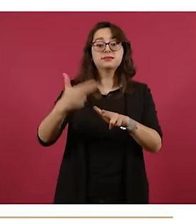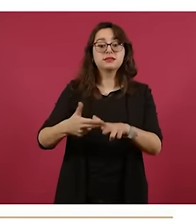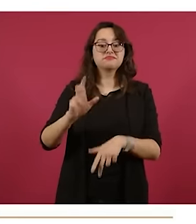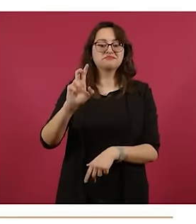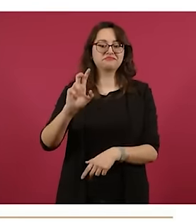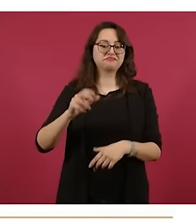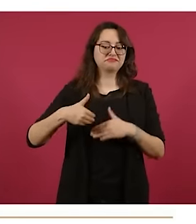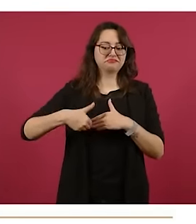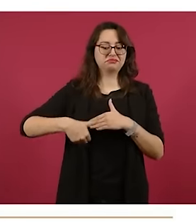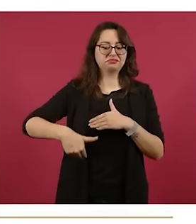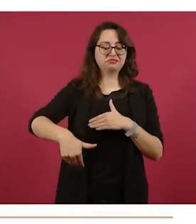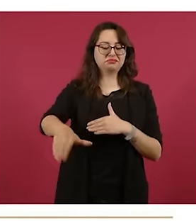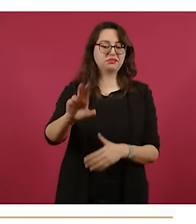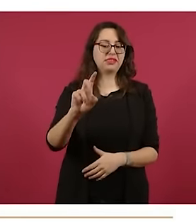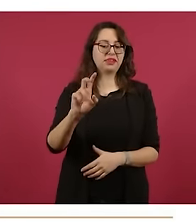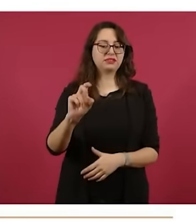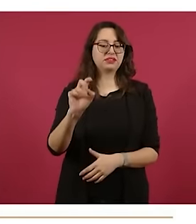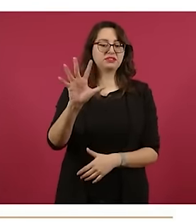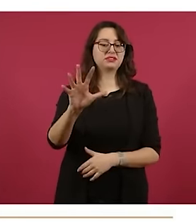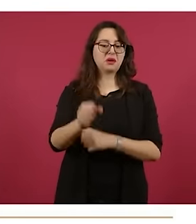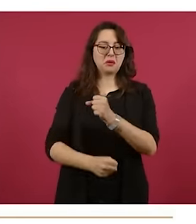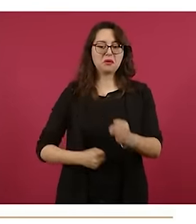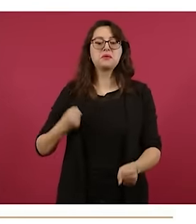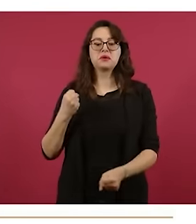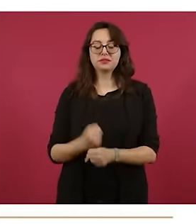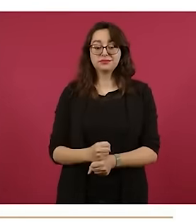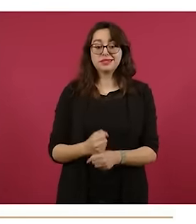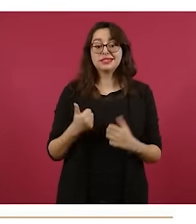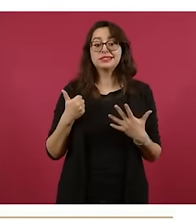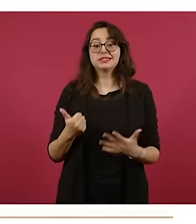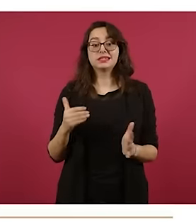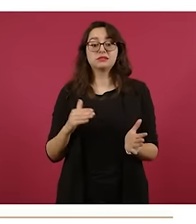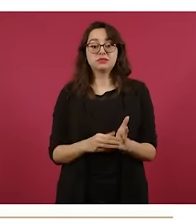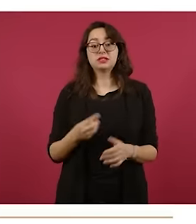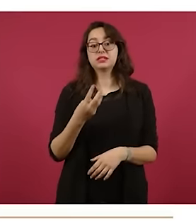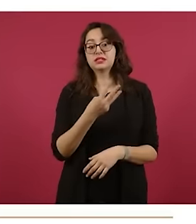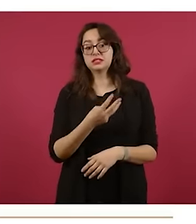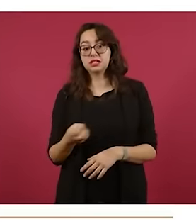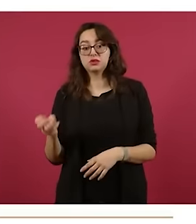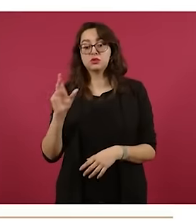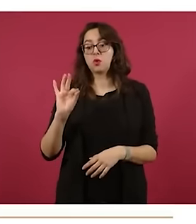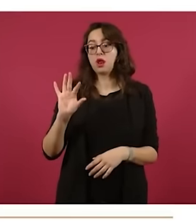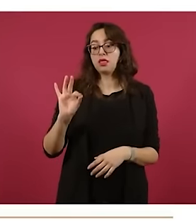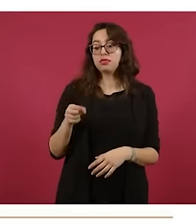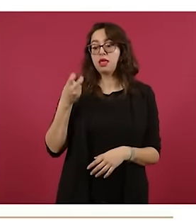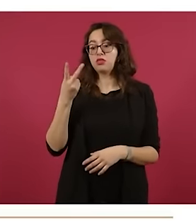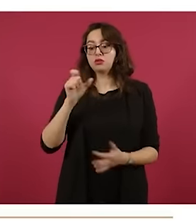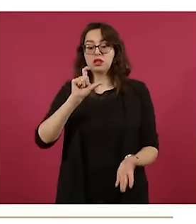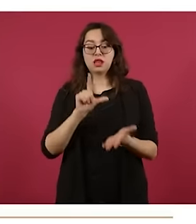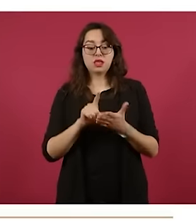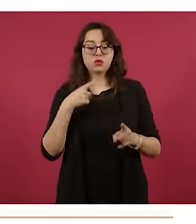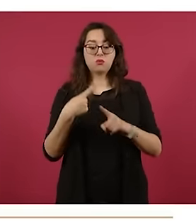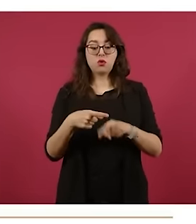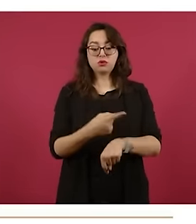infraestructura está construida para abastecer seis mil trescientos cuarenta y dos litros por segundo. Actualmente la demanda